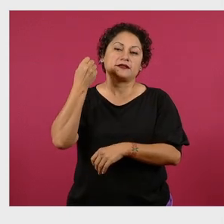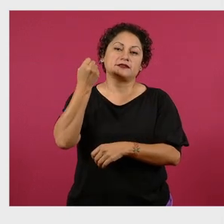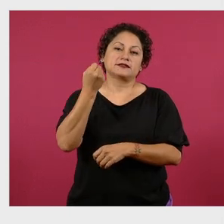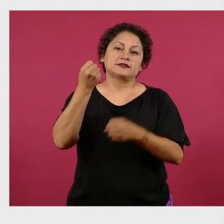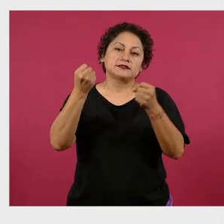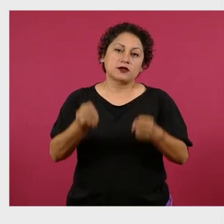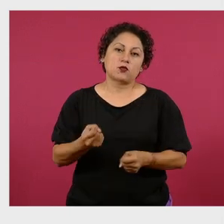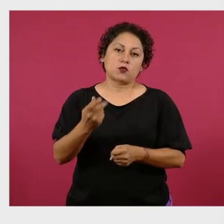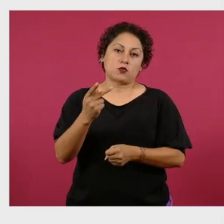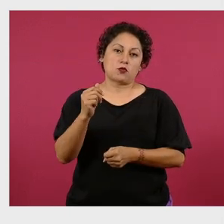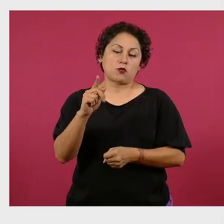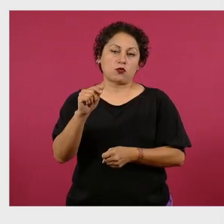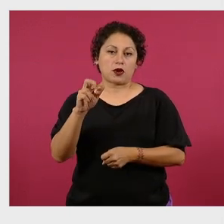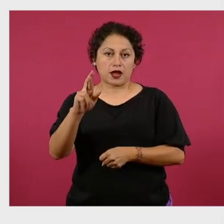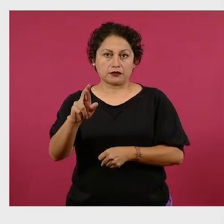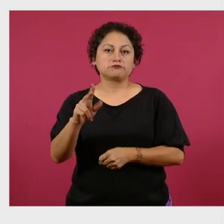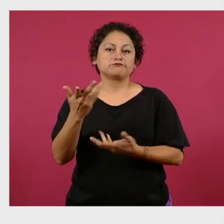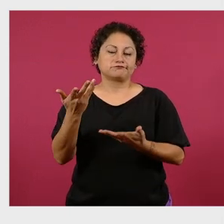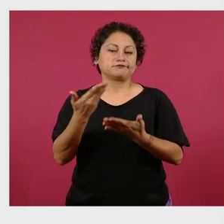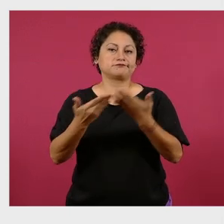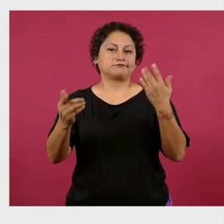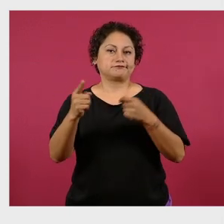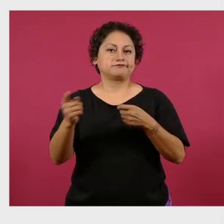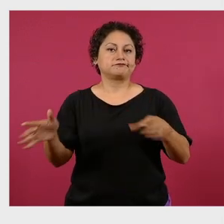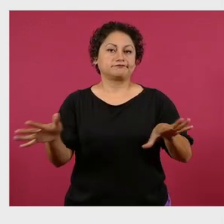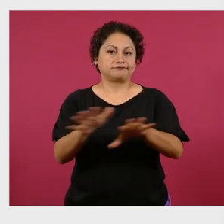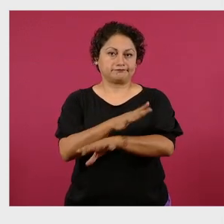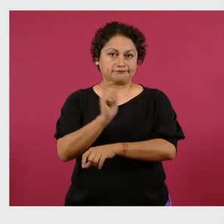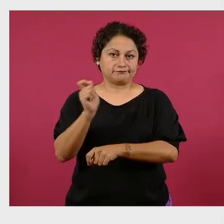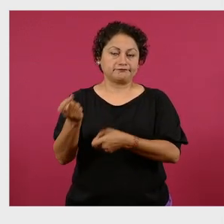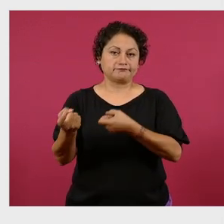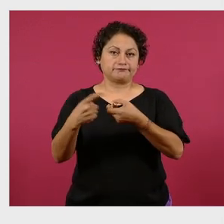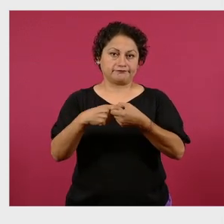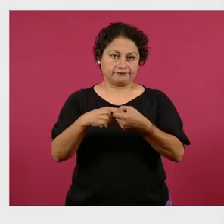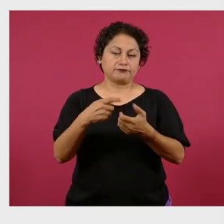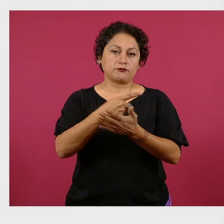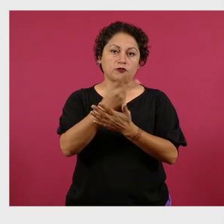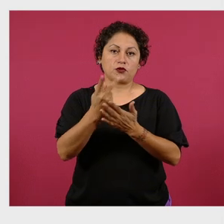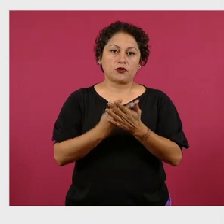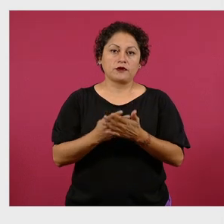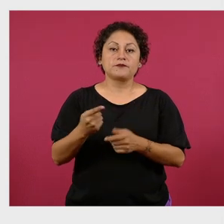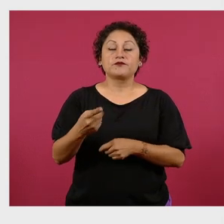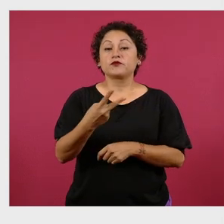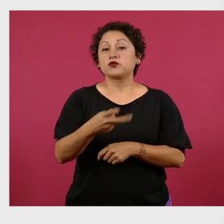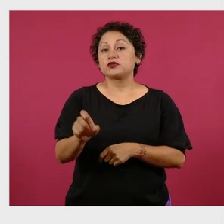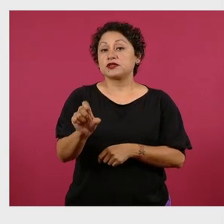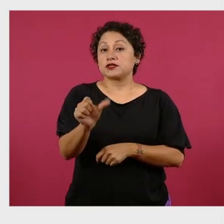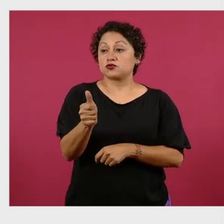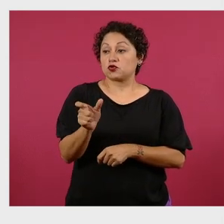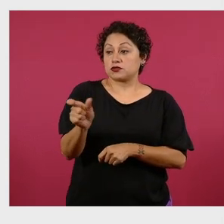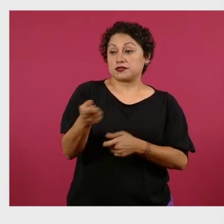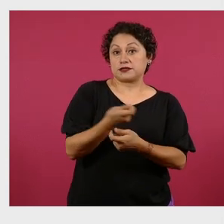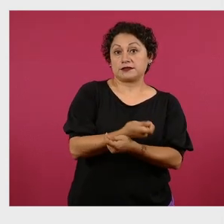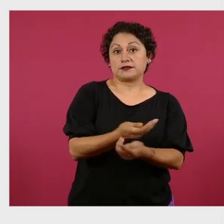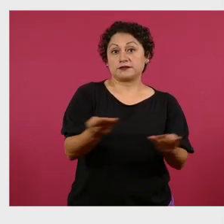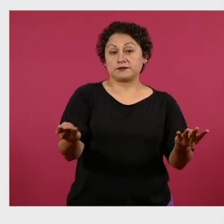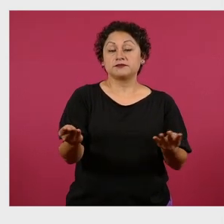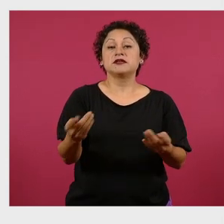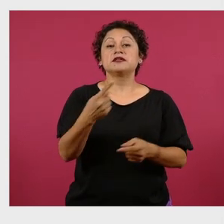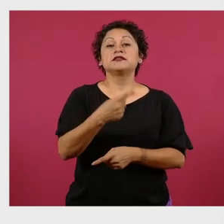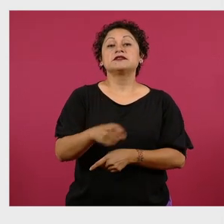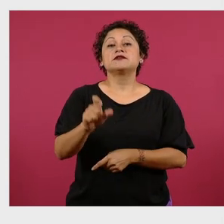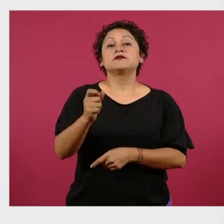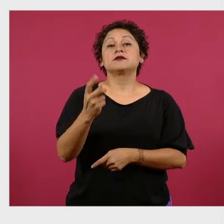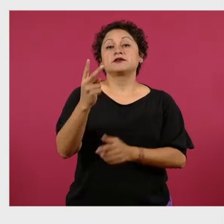Pero de esos recursos de la clínica Es Nuestra, de las 211 tarjetas, ha habido un ejercicio de 122 millones de pesos,